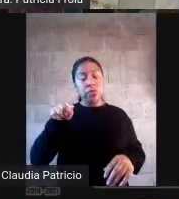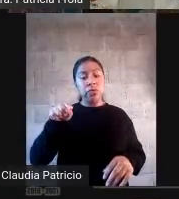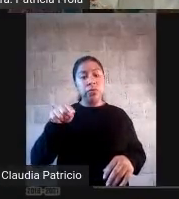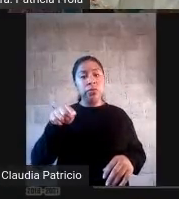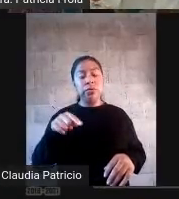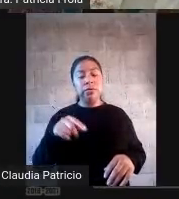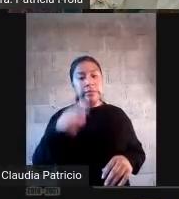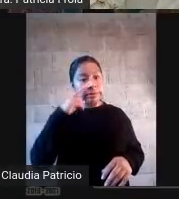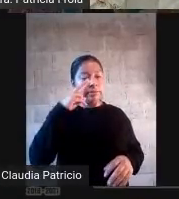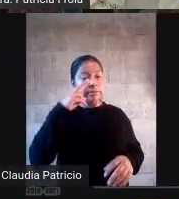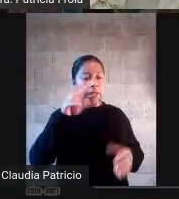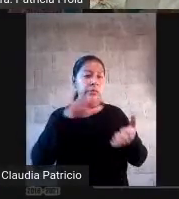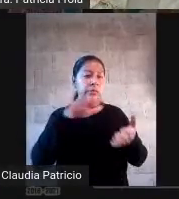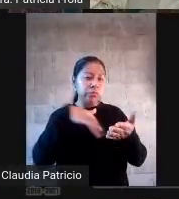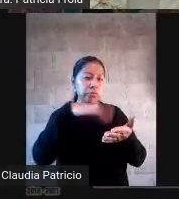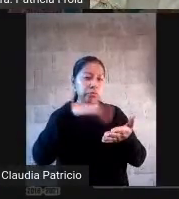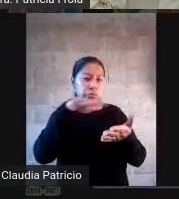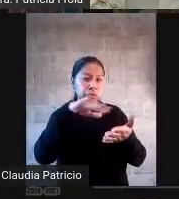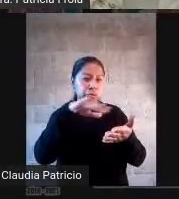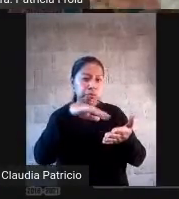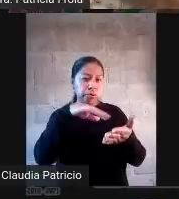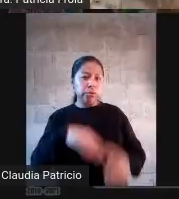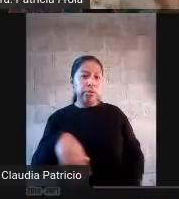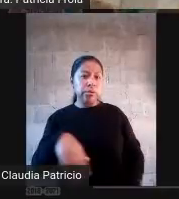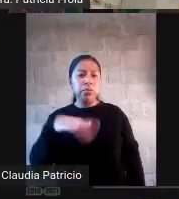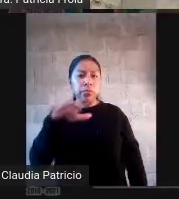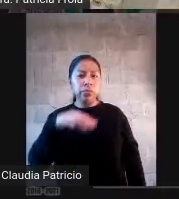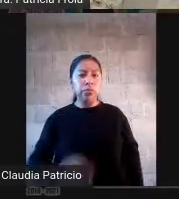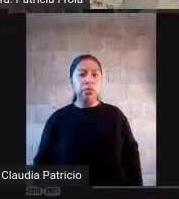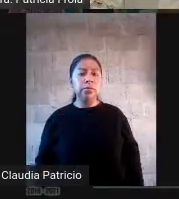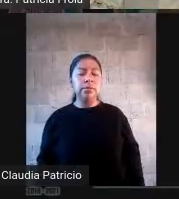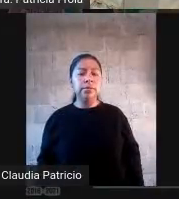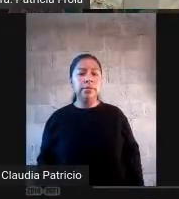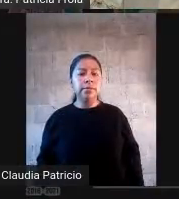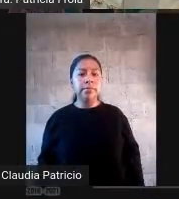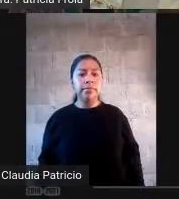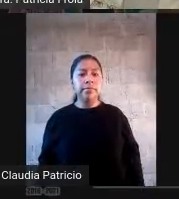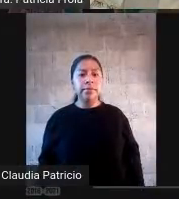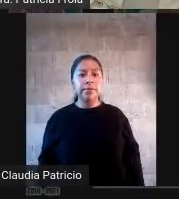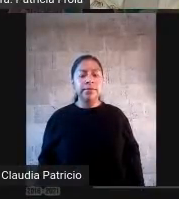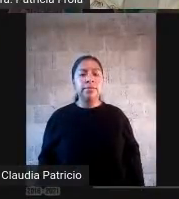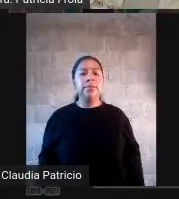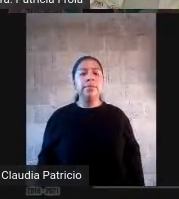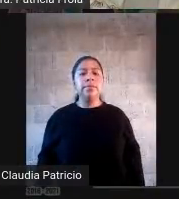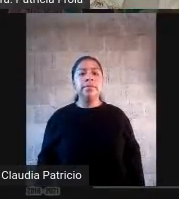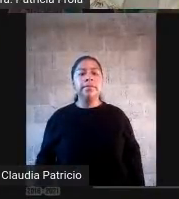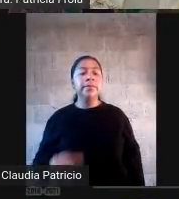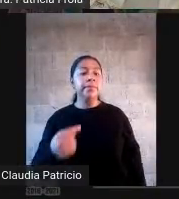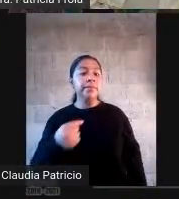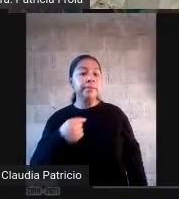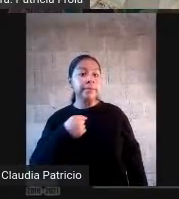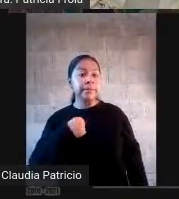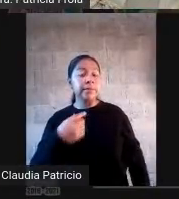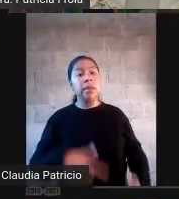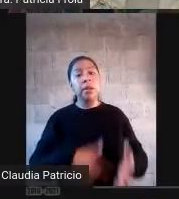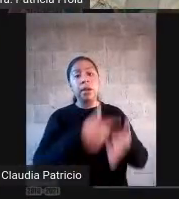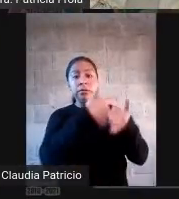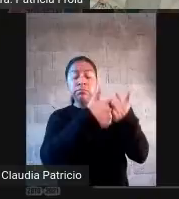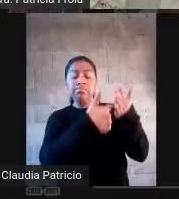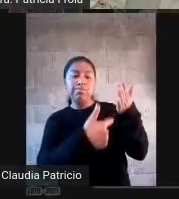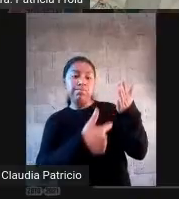formato. Mientras lo buscan, me voy a permitir redondear los conceptos a través de este video.